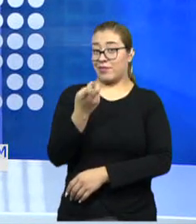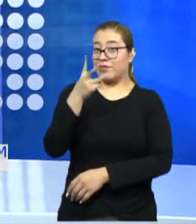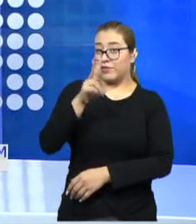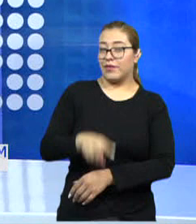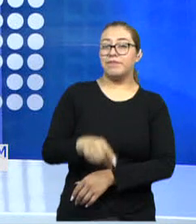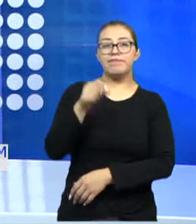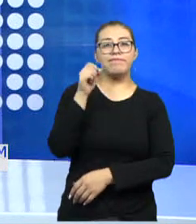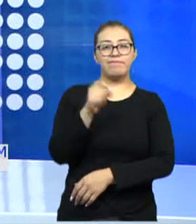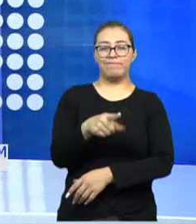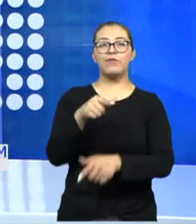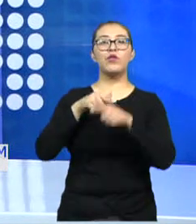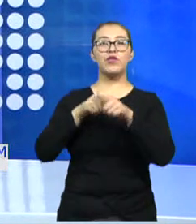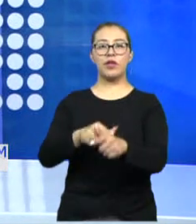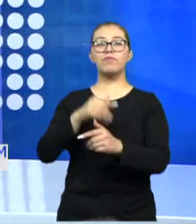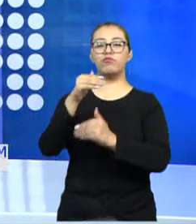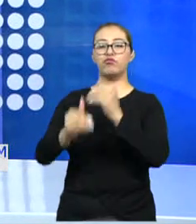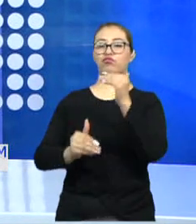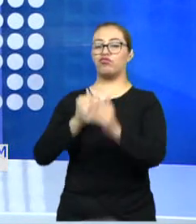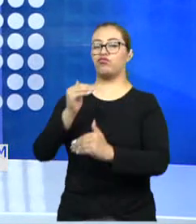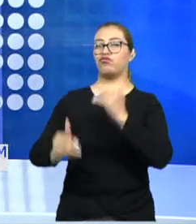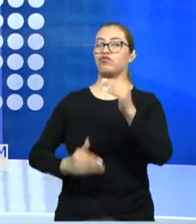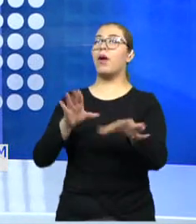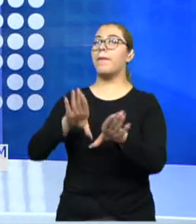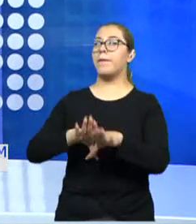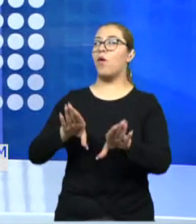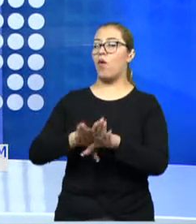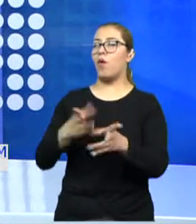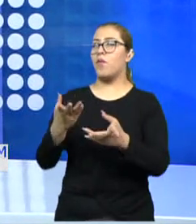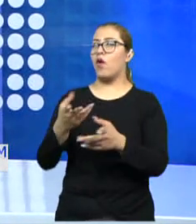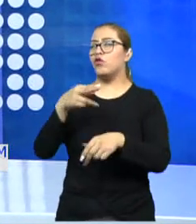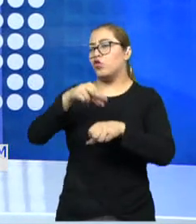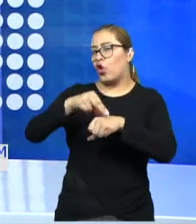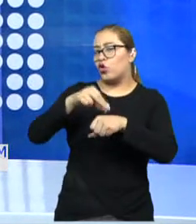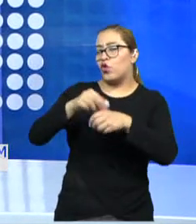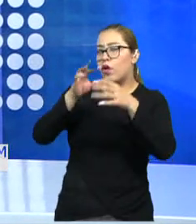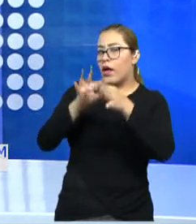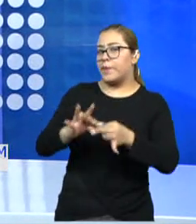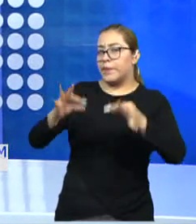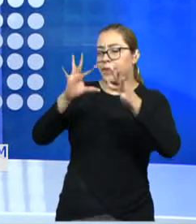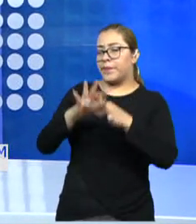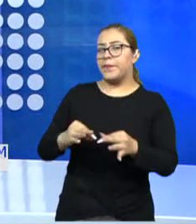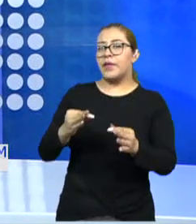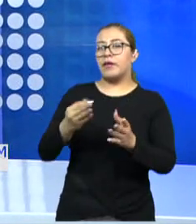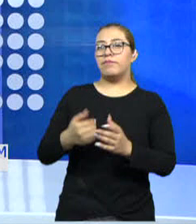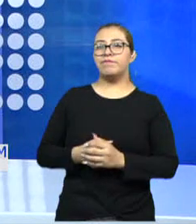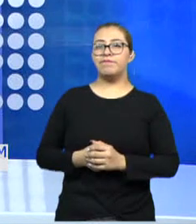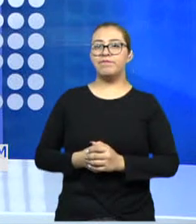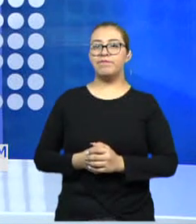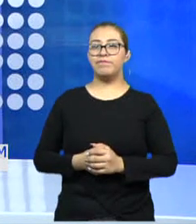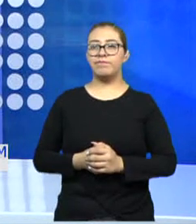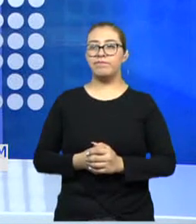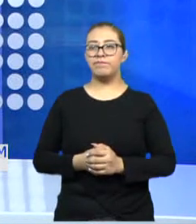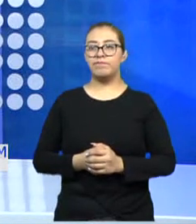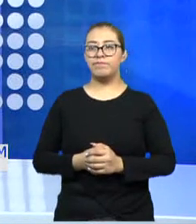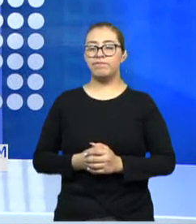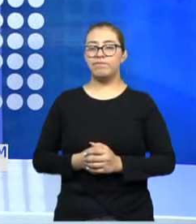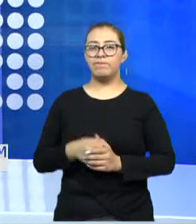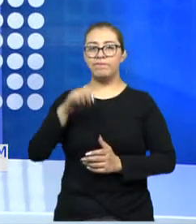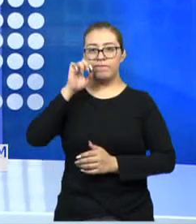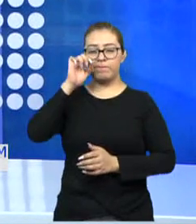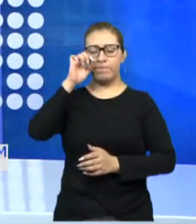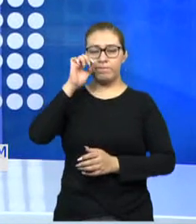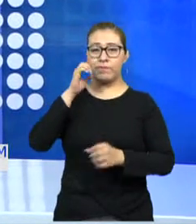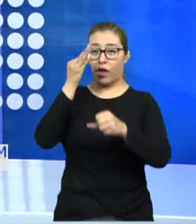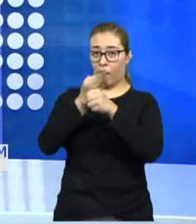continúan avanzando. Doctor, ¿qué nos dice el momento que vivimos? Nos comentabas la